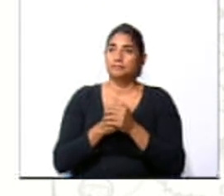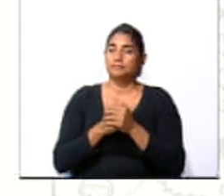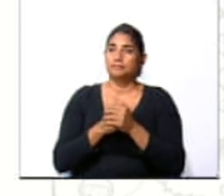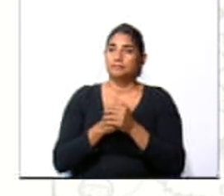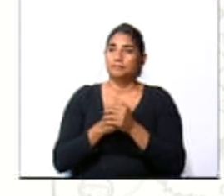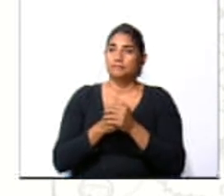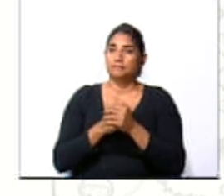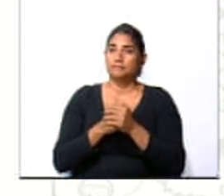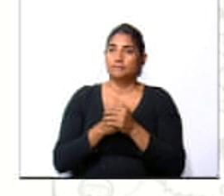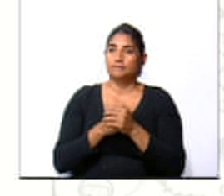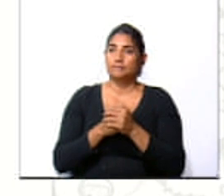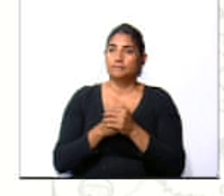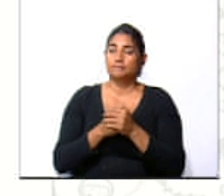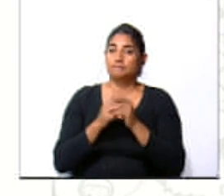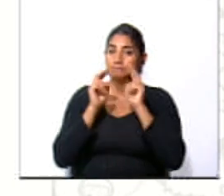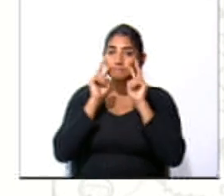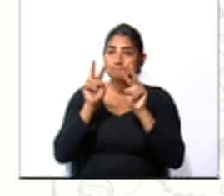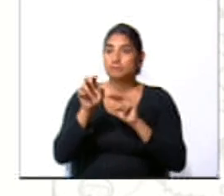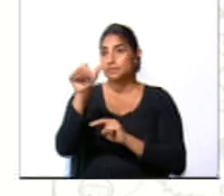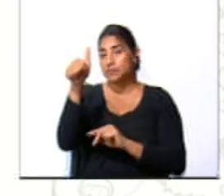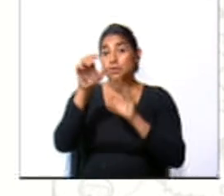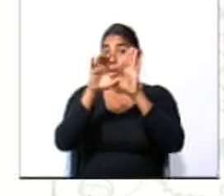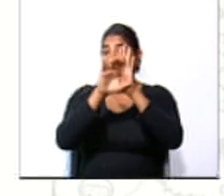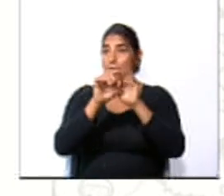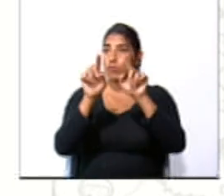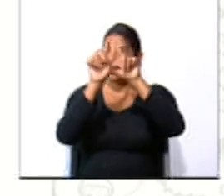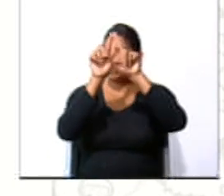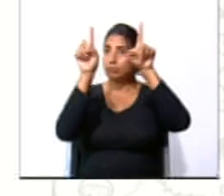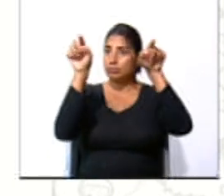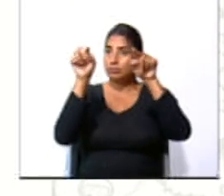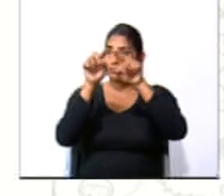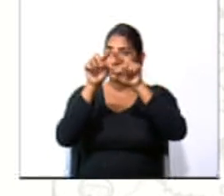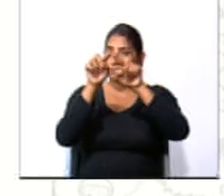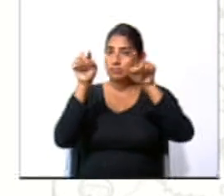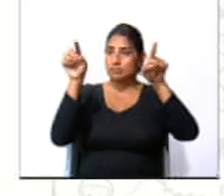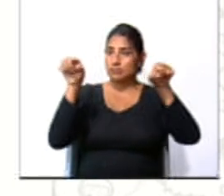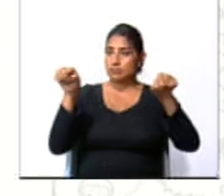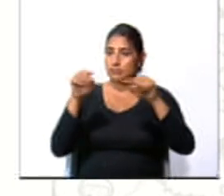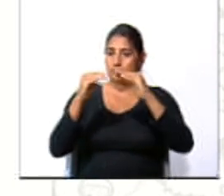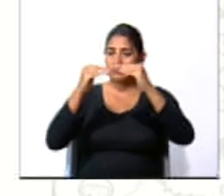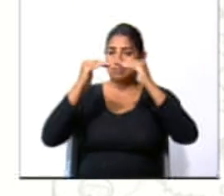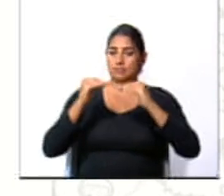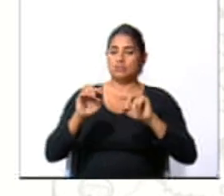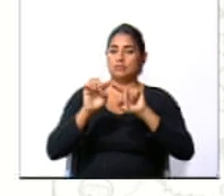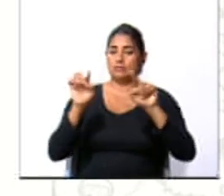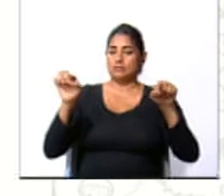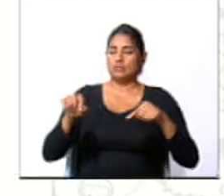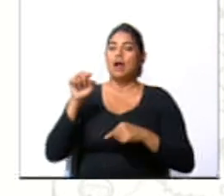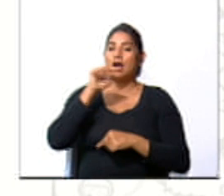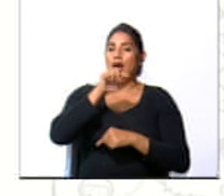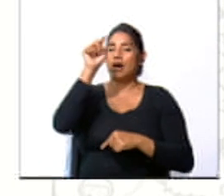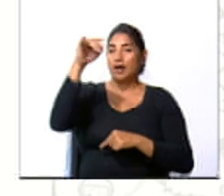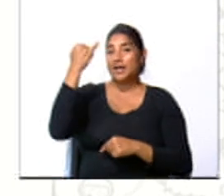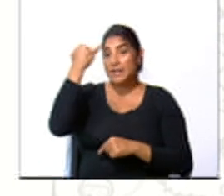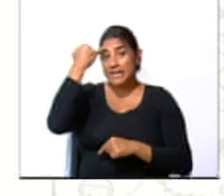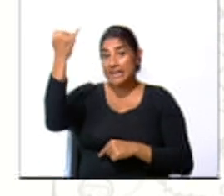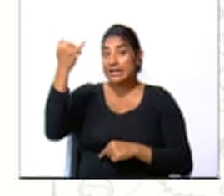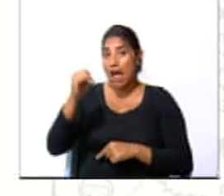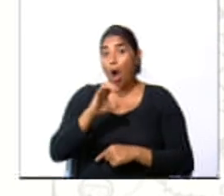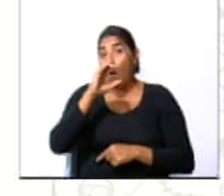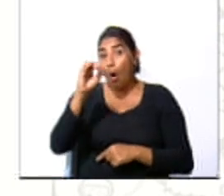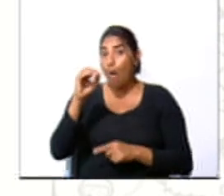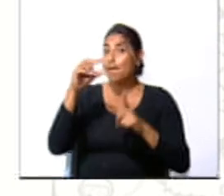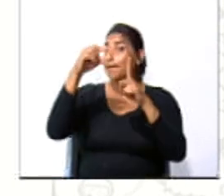Veamos. Muy bien. En cada uno de ellos vamos a destacar ideas principales o palabras